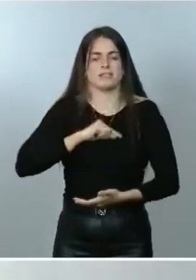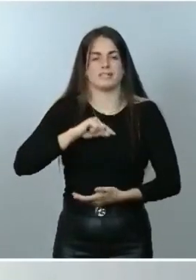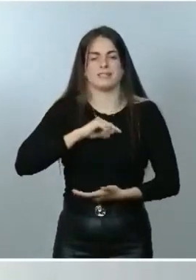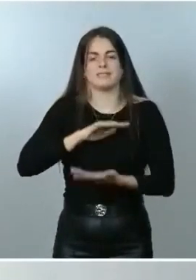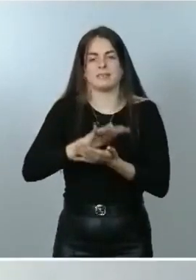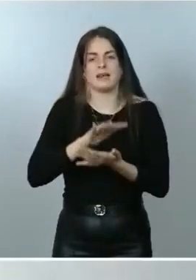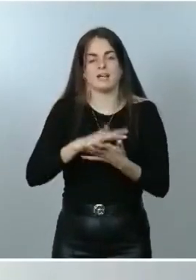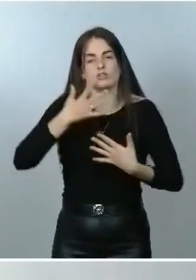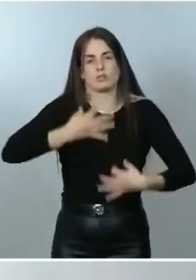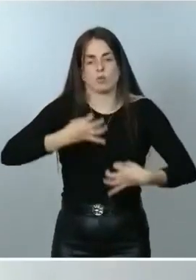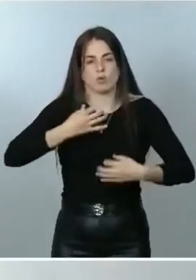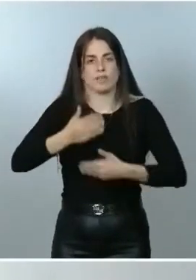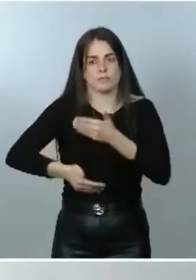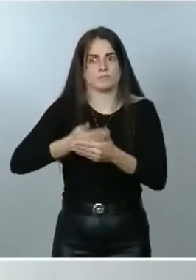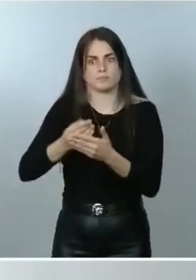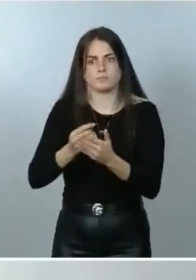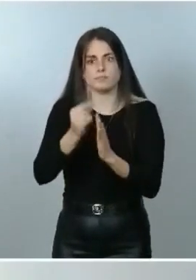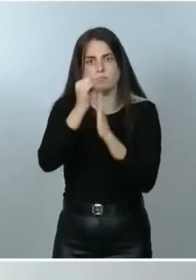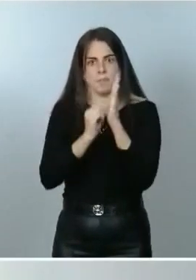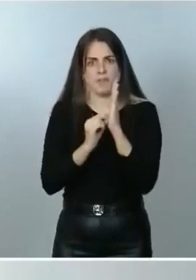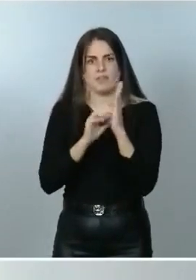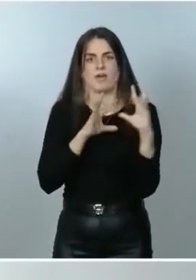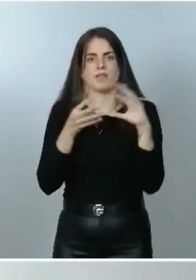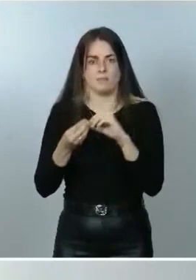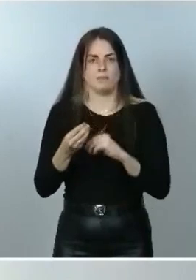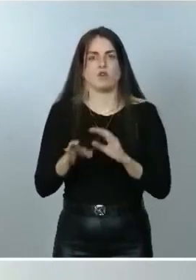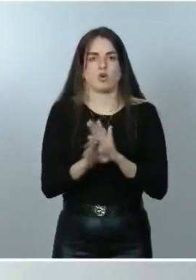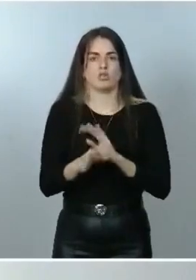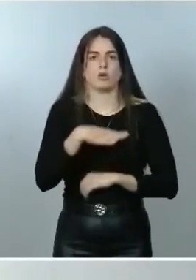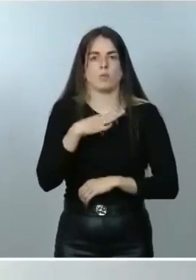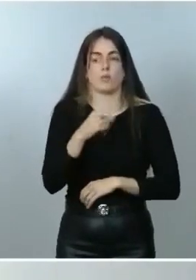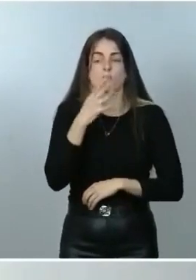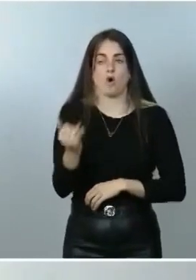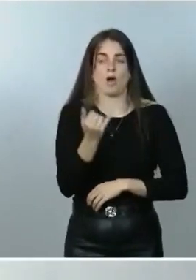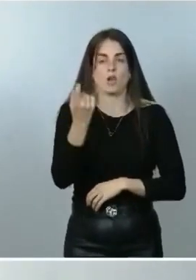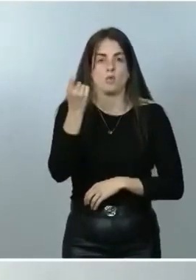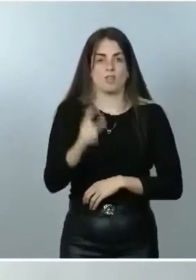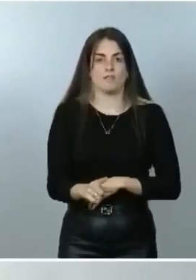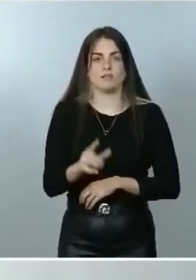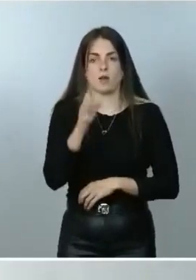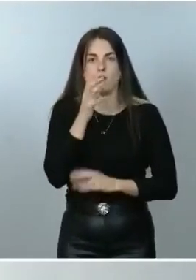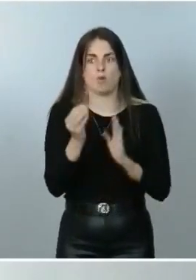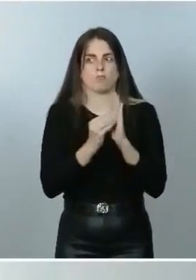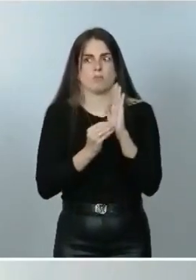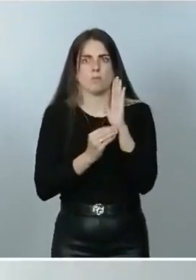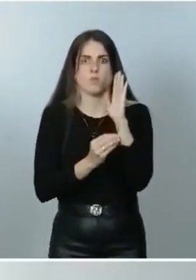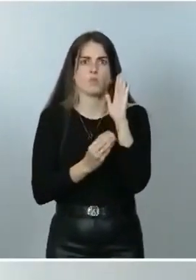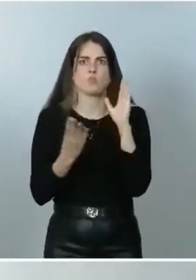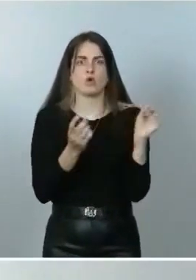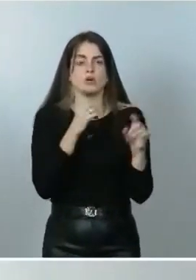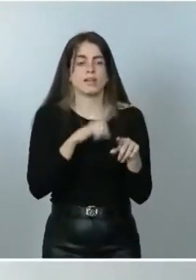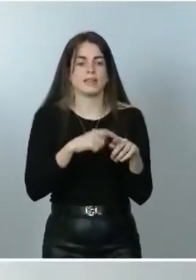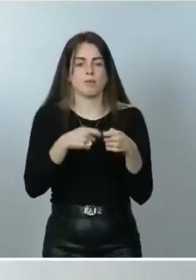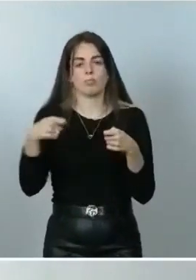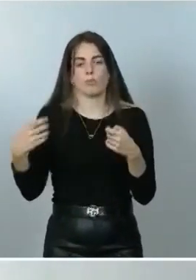pueden seguir tomando muchas decisiones, ojalá que no hagan falta, que no hagan falta mucha ni mucho tiempo, pero se pueden